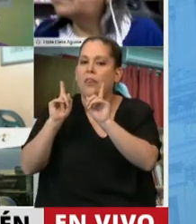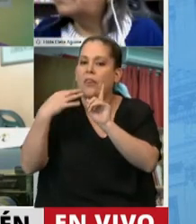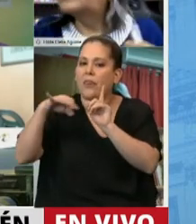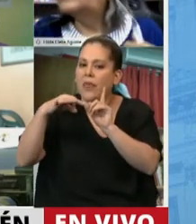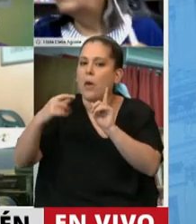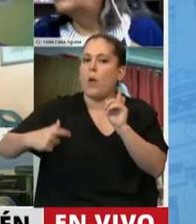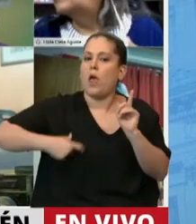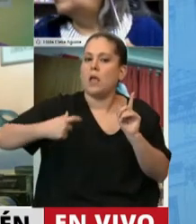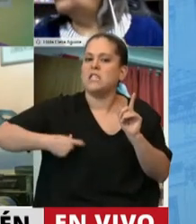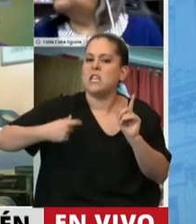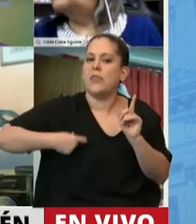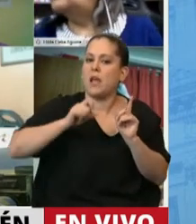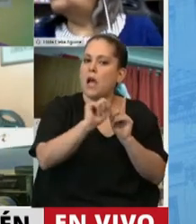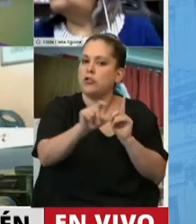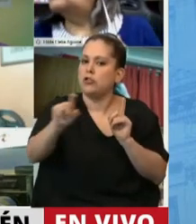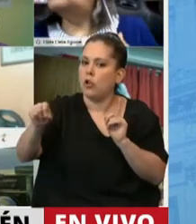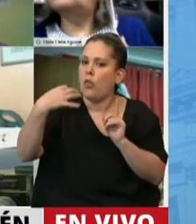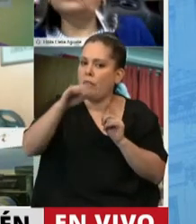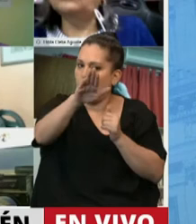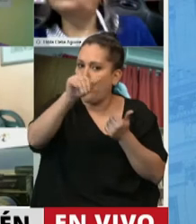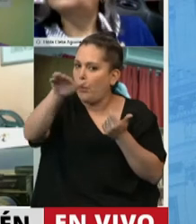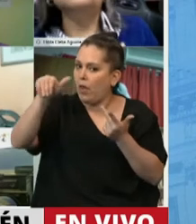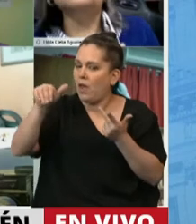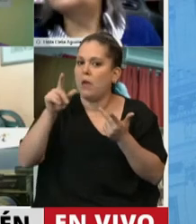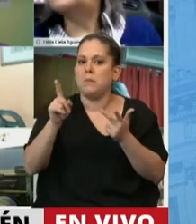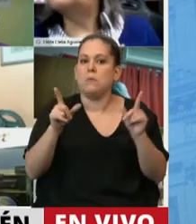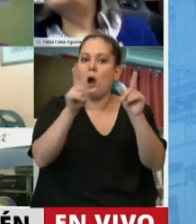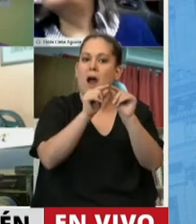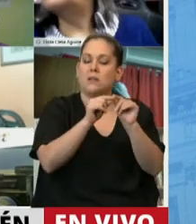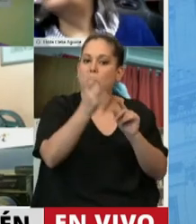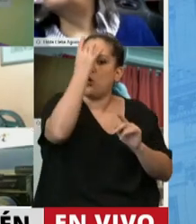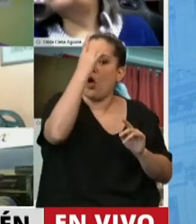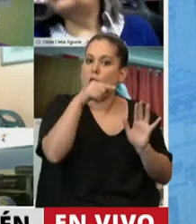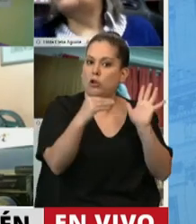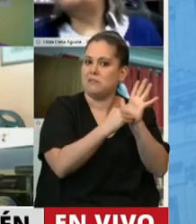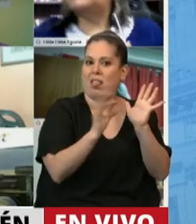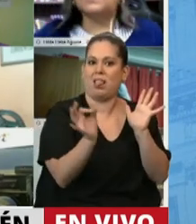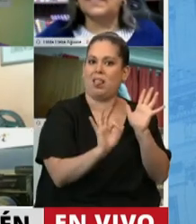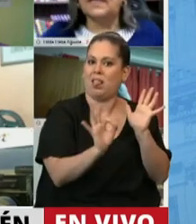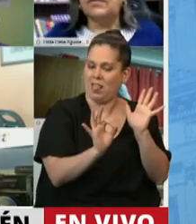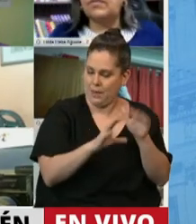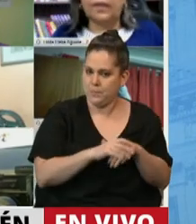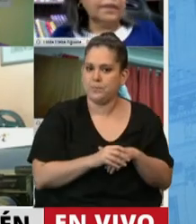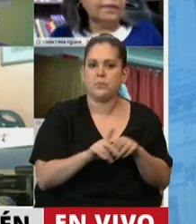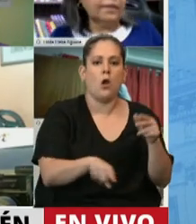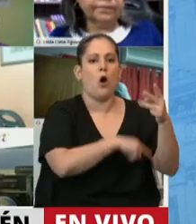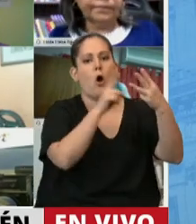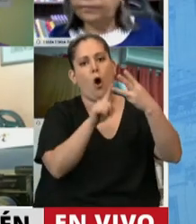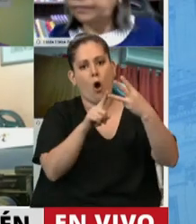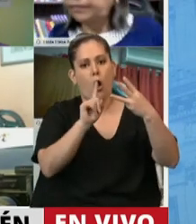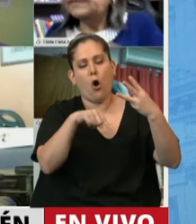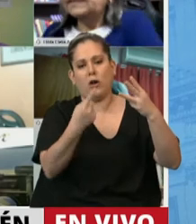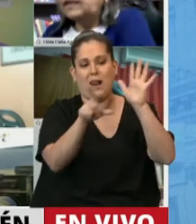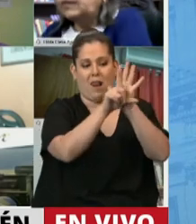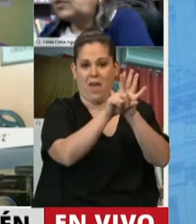sindicatos del sector, lo que no está explicitado en el artículo 12 del proyecto de tratamiento. Otra modificación a la ley